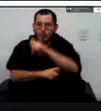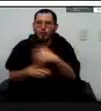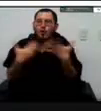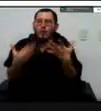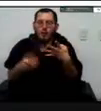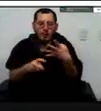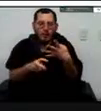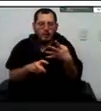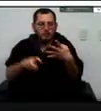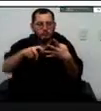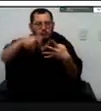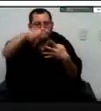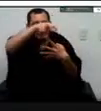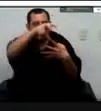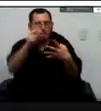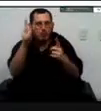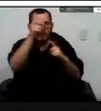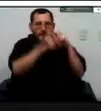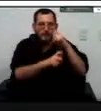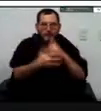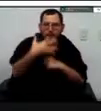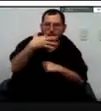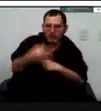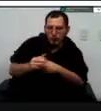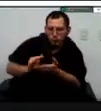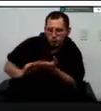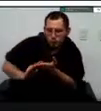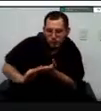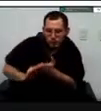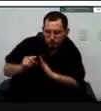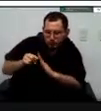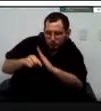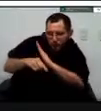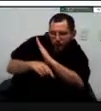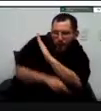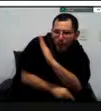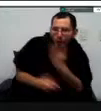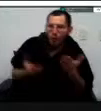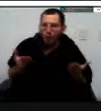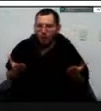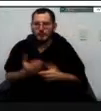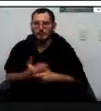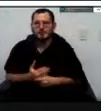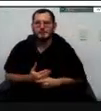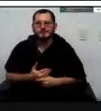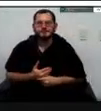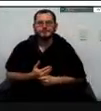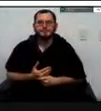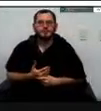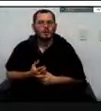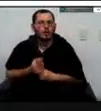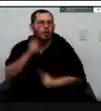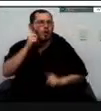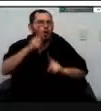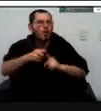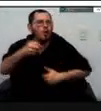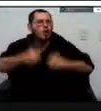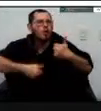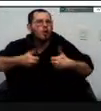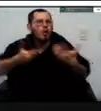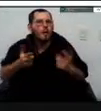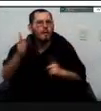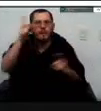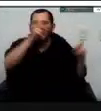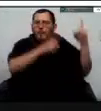intervención con el propósito de llegar a la formulación de unos proyectos